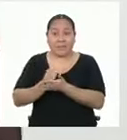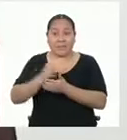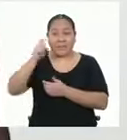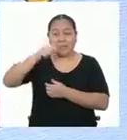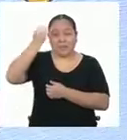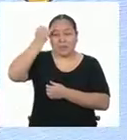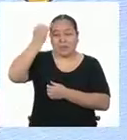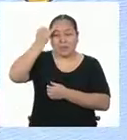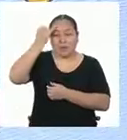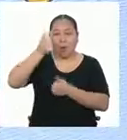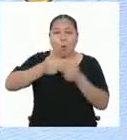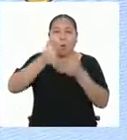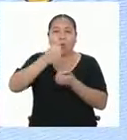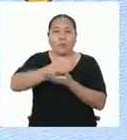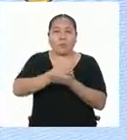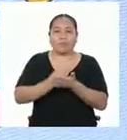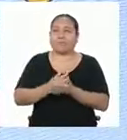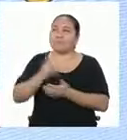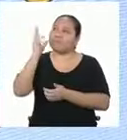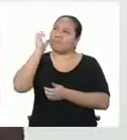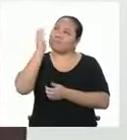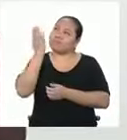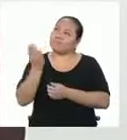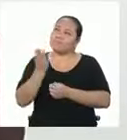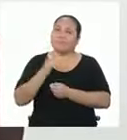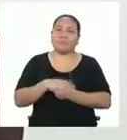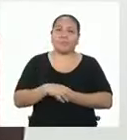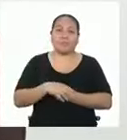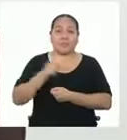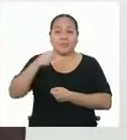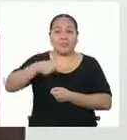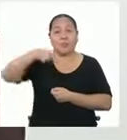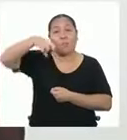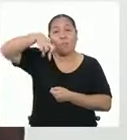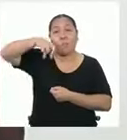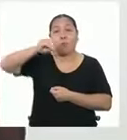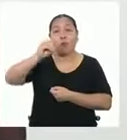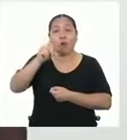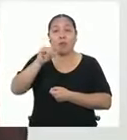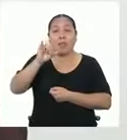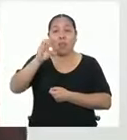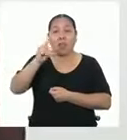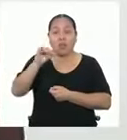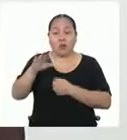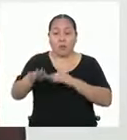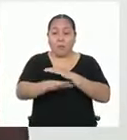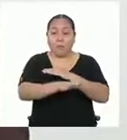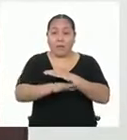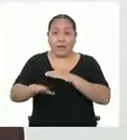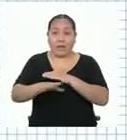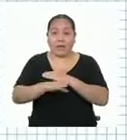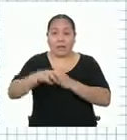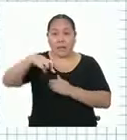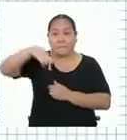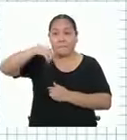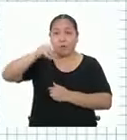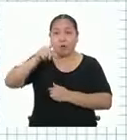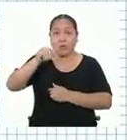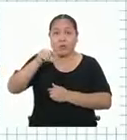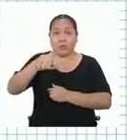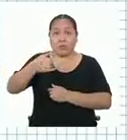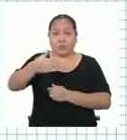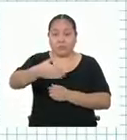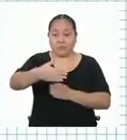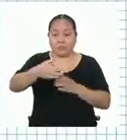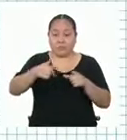tendrá tu carpa. Soy toda oídos. Es un poliedro que tiene como base a un polígono y sus caras